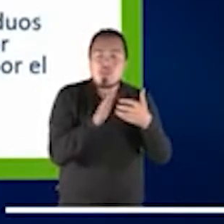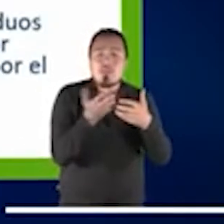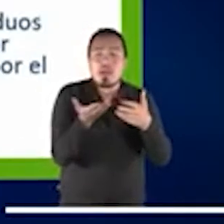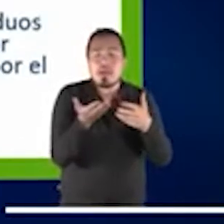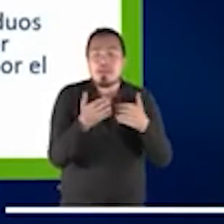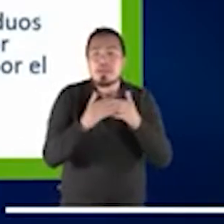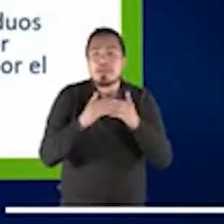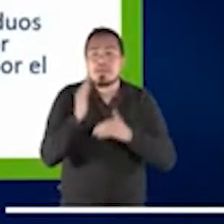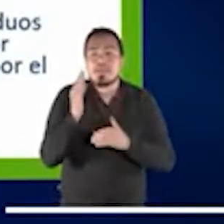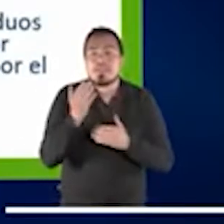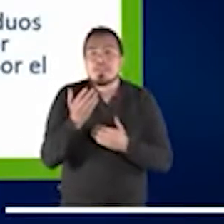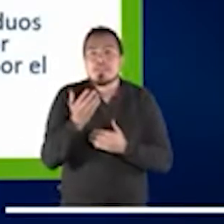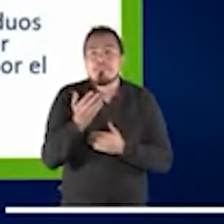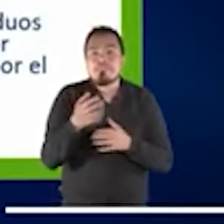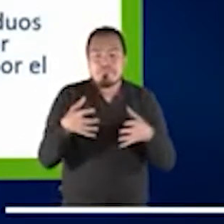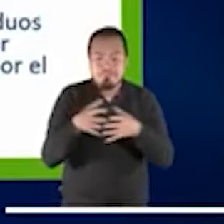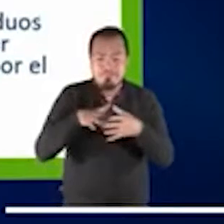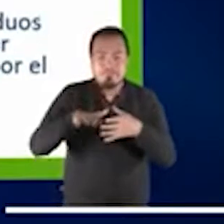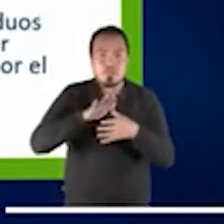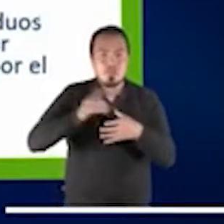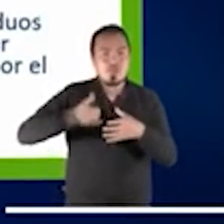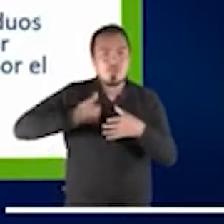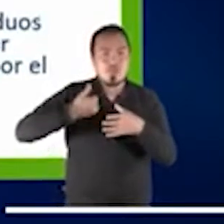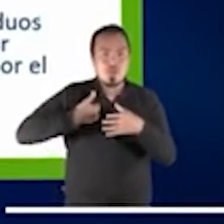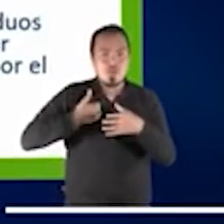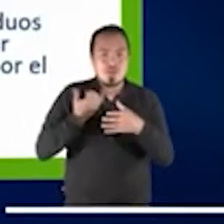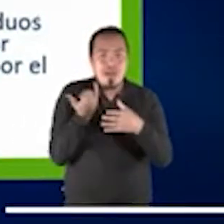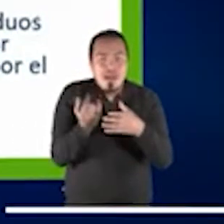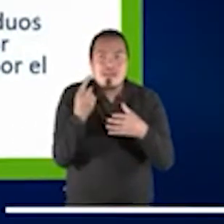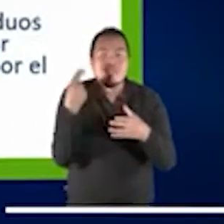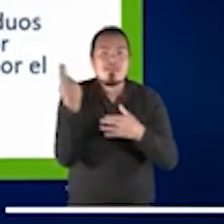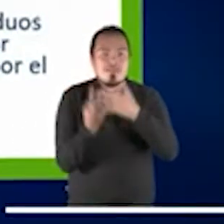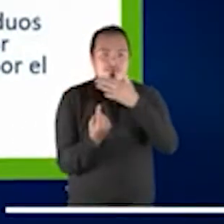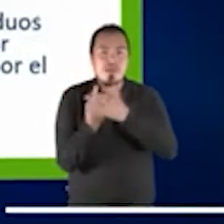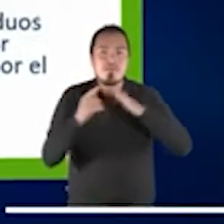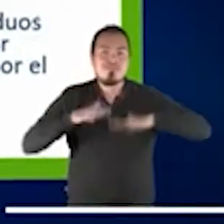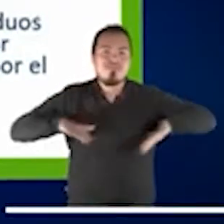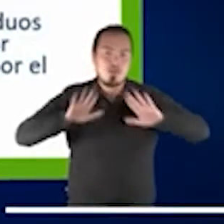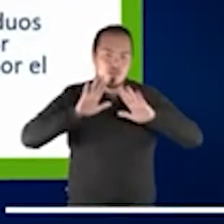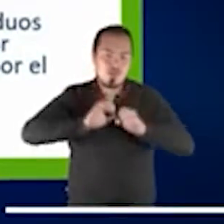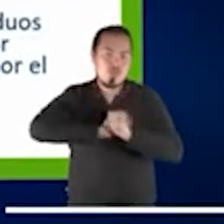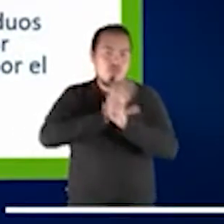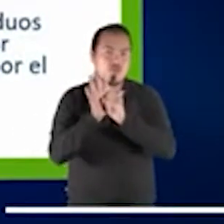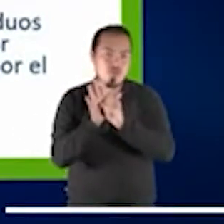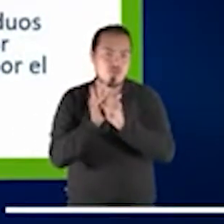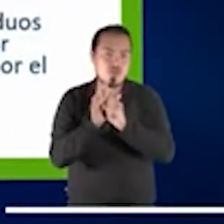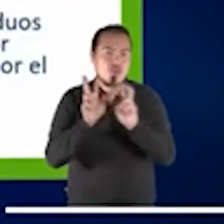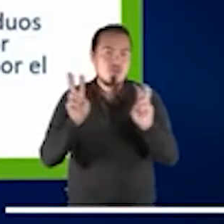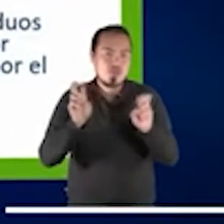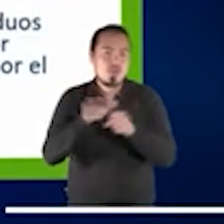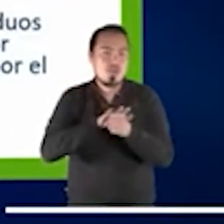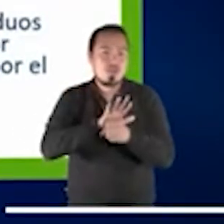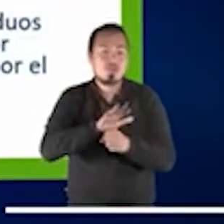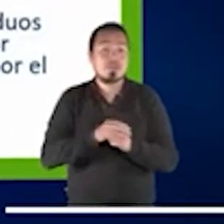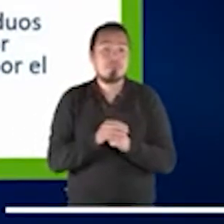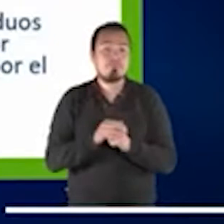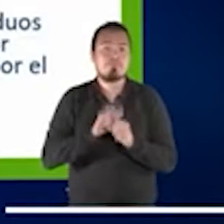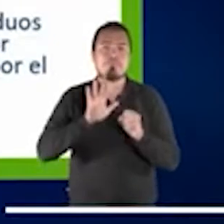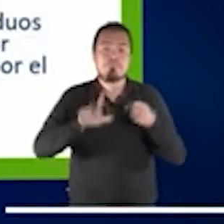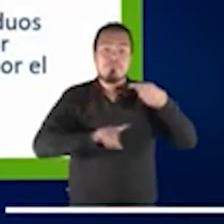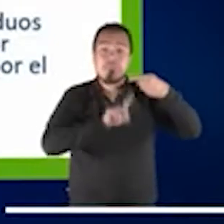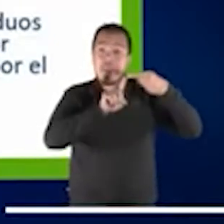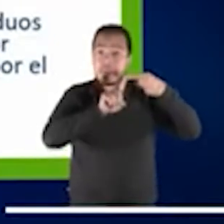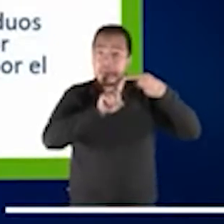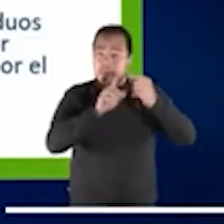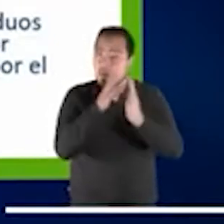juvenil en este tiempo de pandemia. Primero, es el riesgo